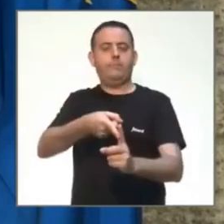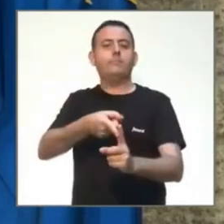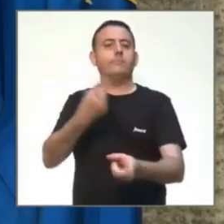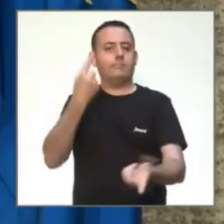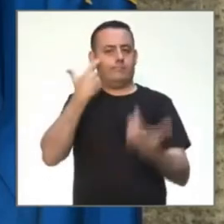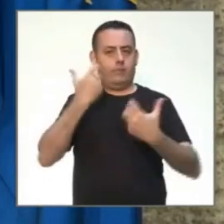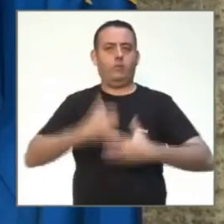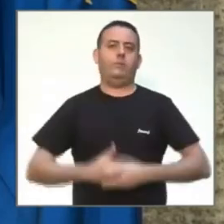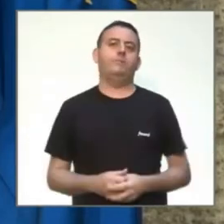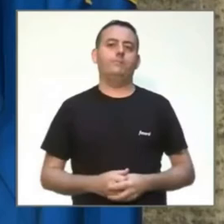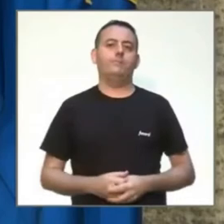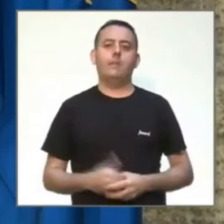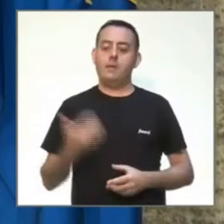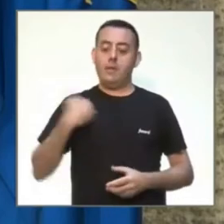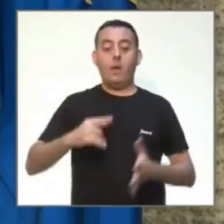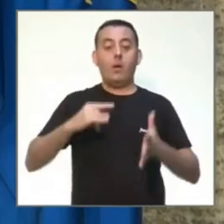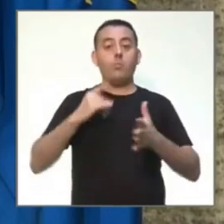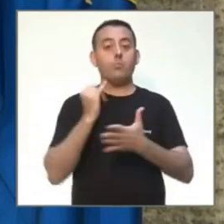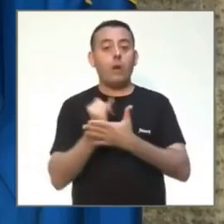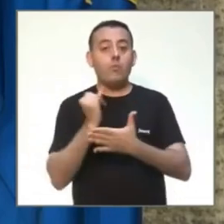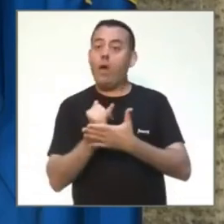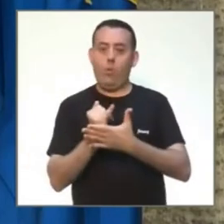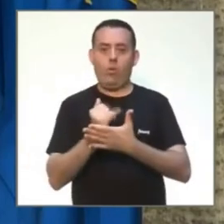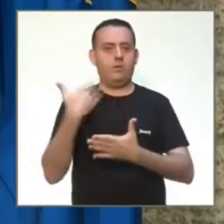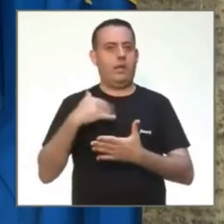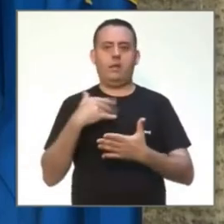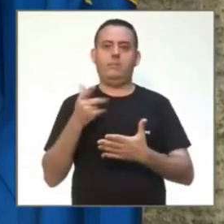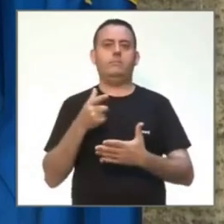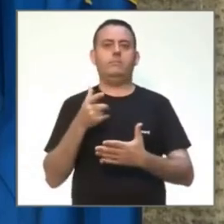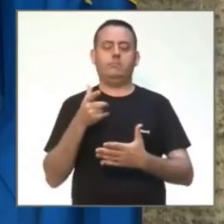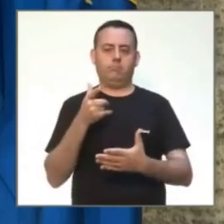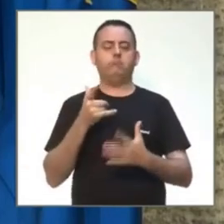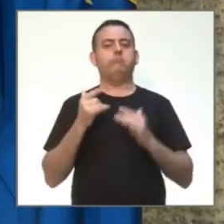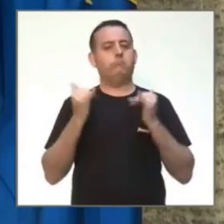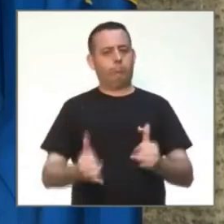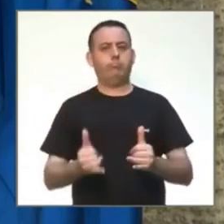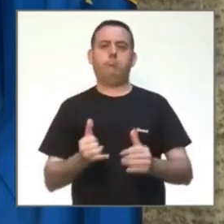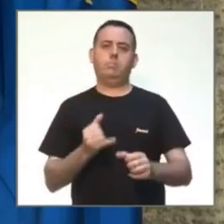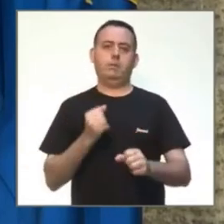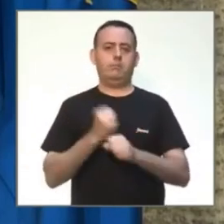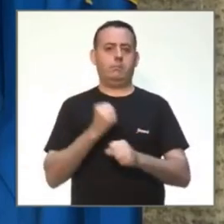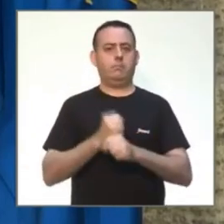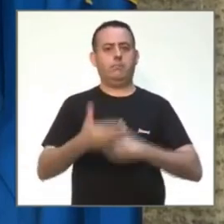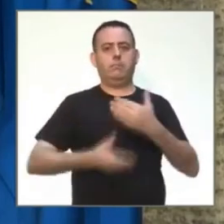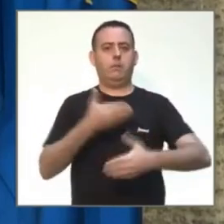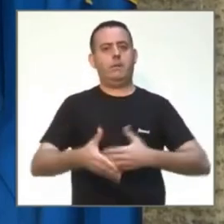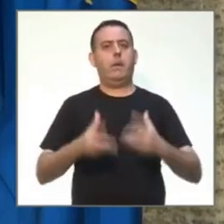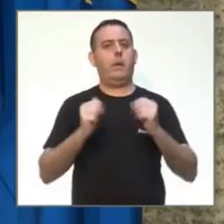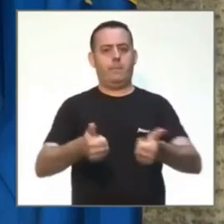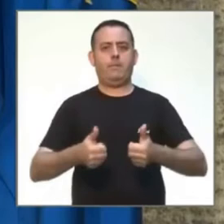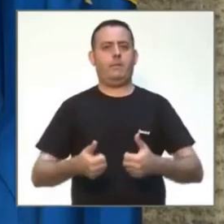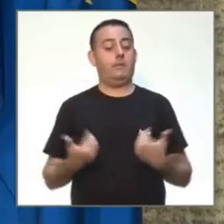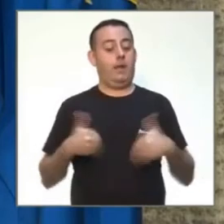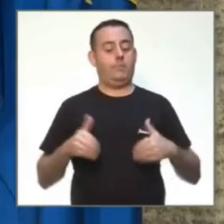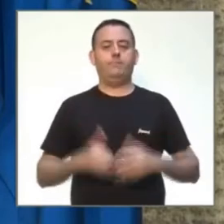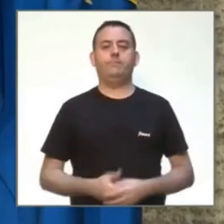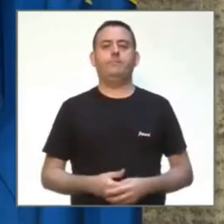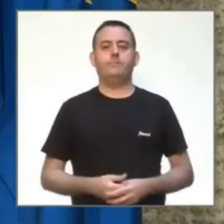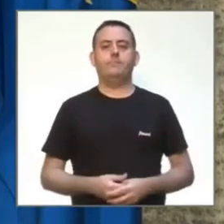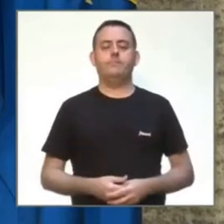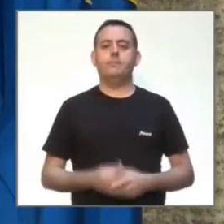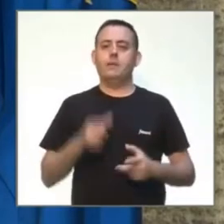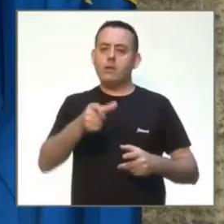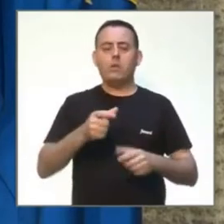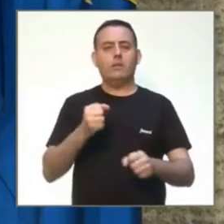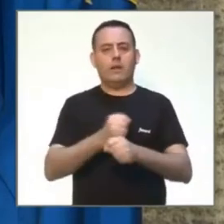fase de piloto, va a ser ya en fase de ejecución inmediata. Es una iniciativa resultado de un trabajo